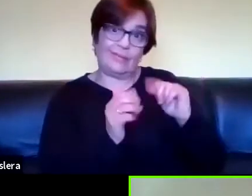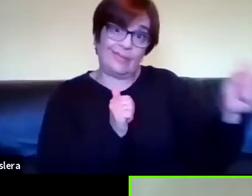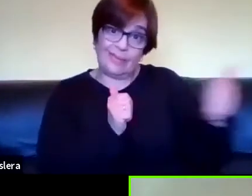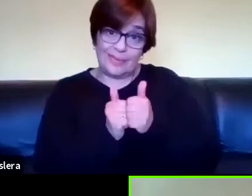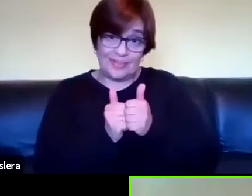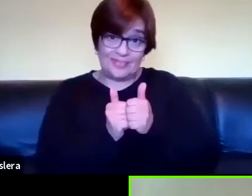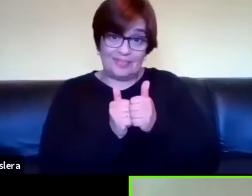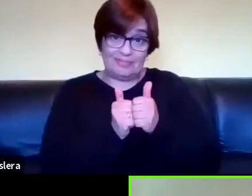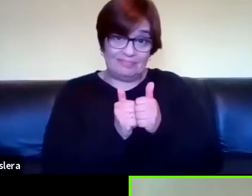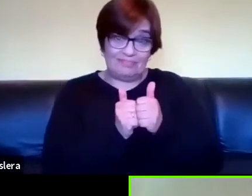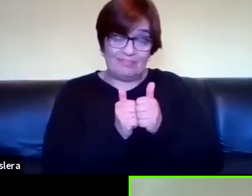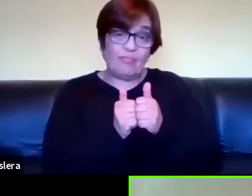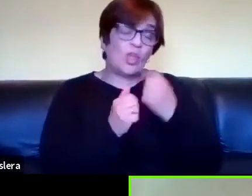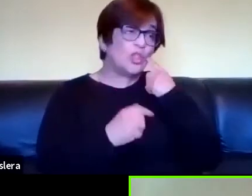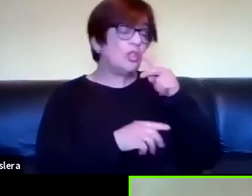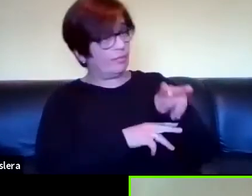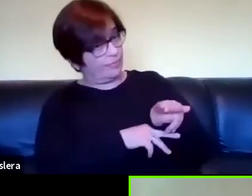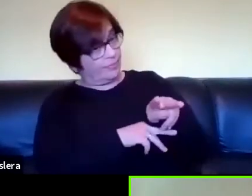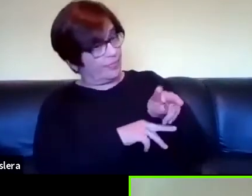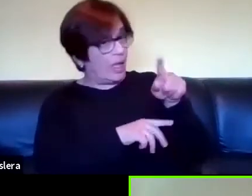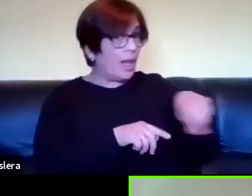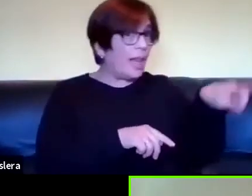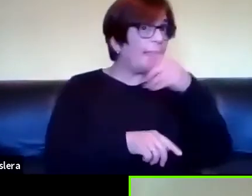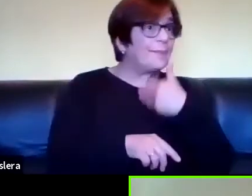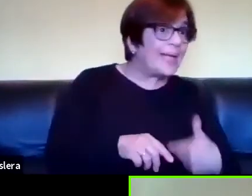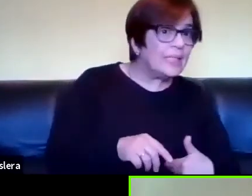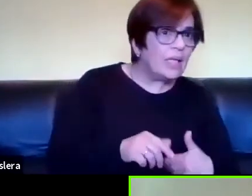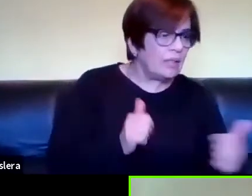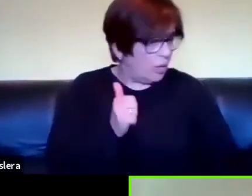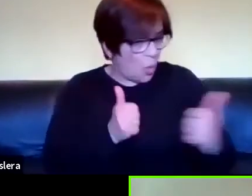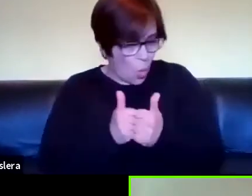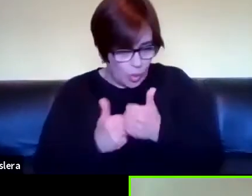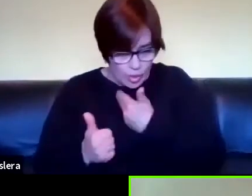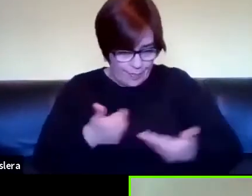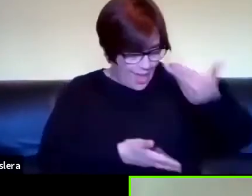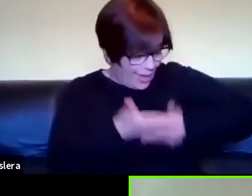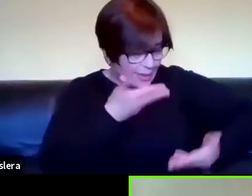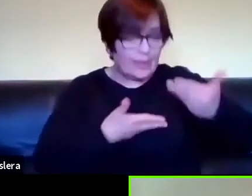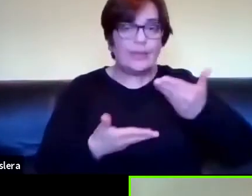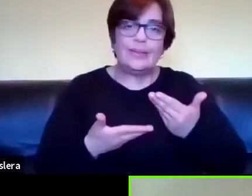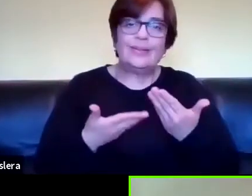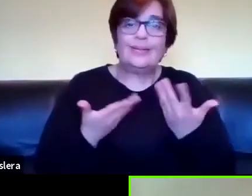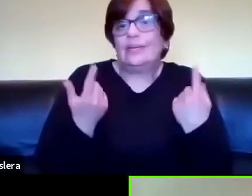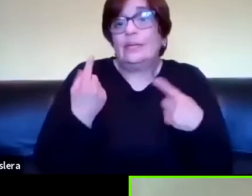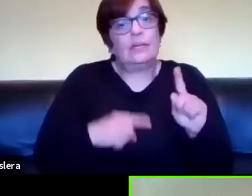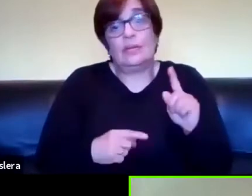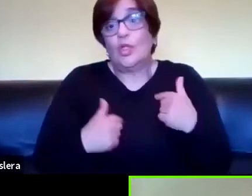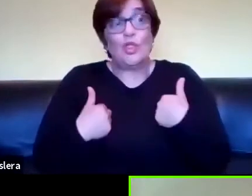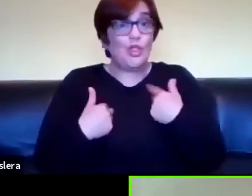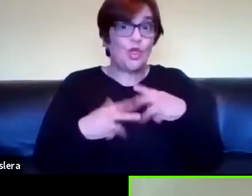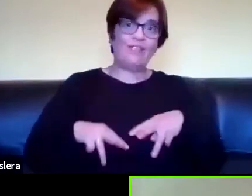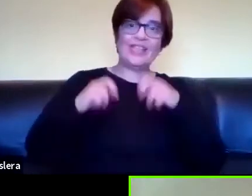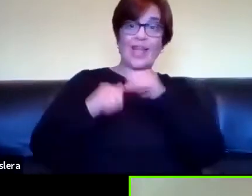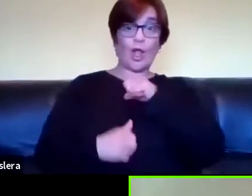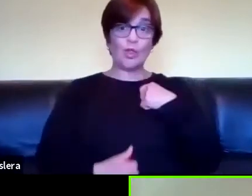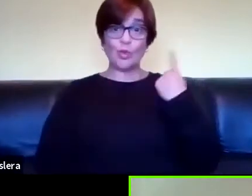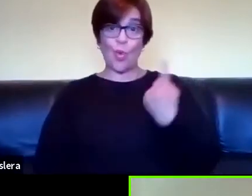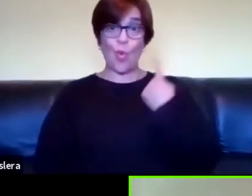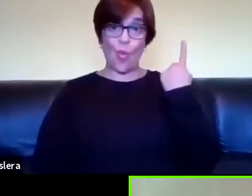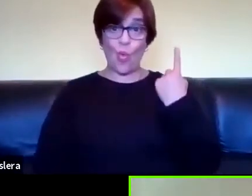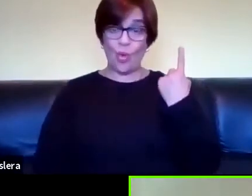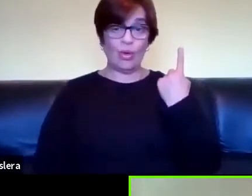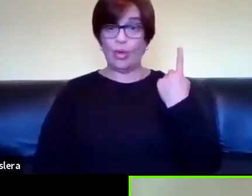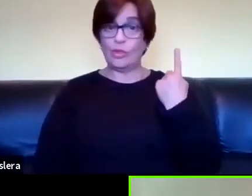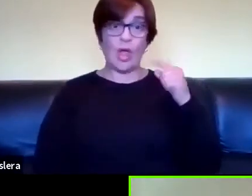no investigo a las maestras sino que investigo con las maestras por lo tanto yo no soy un investigador solo sino que